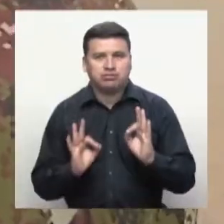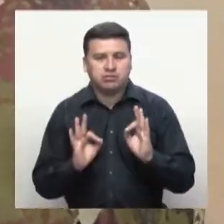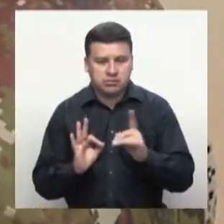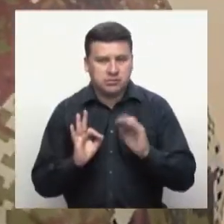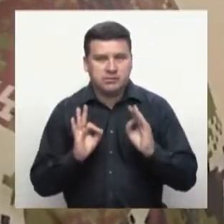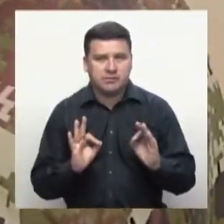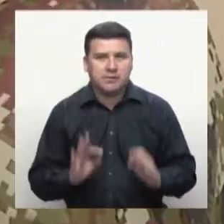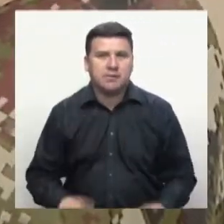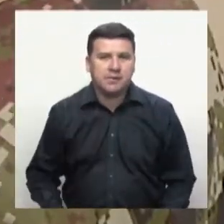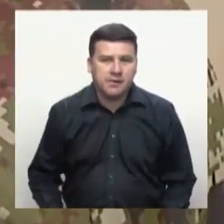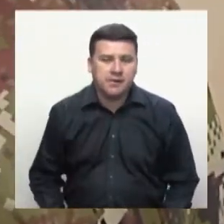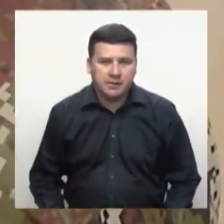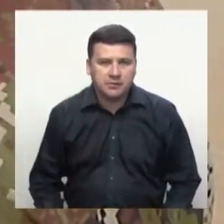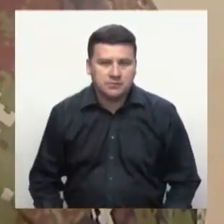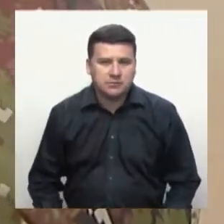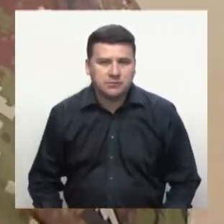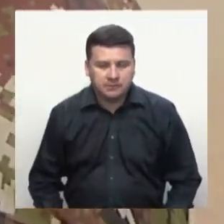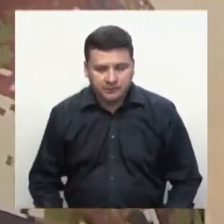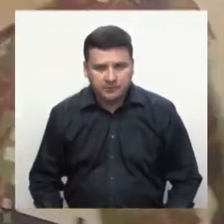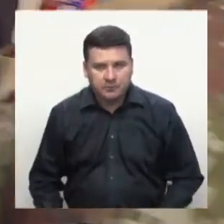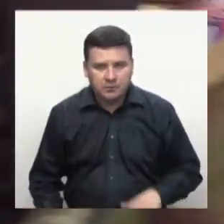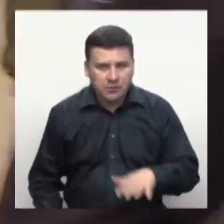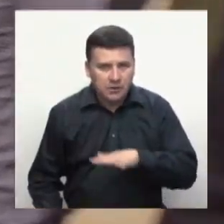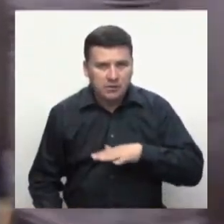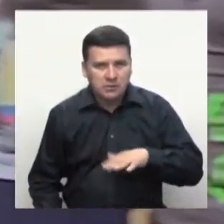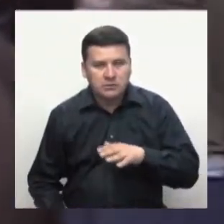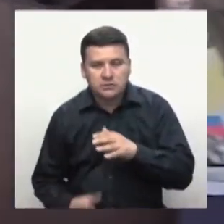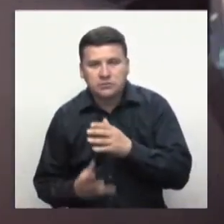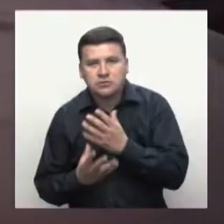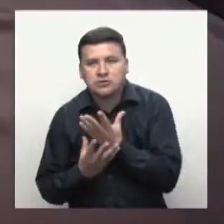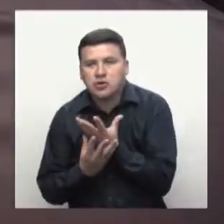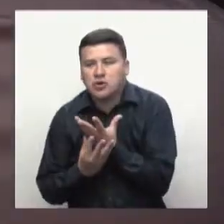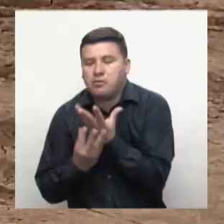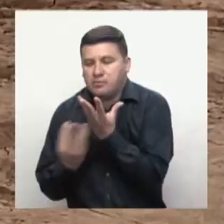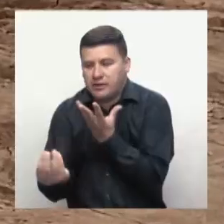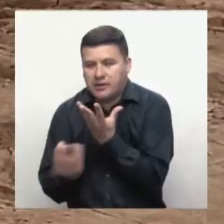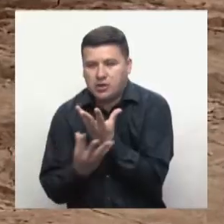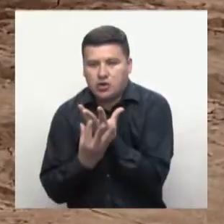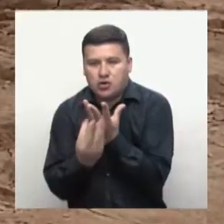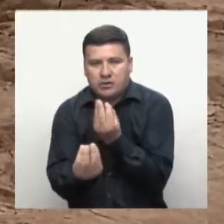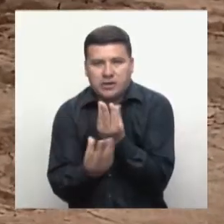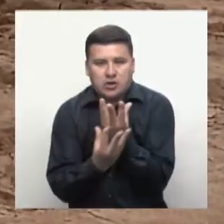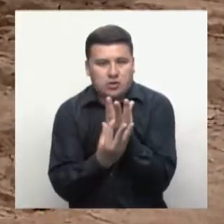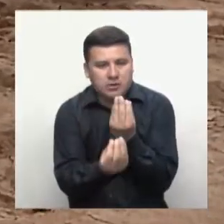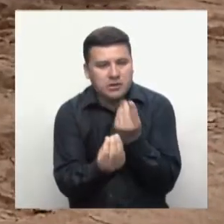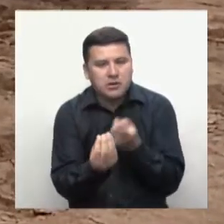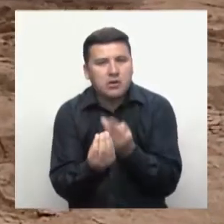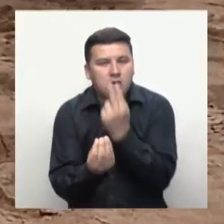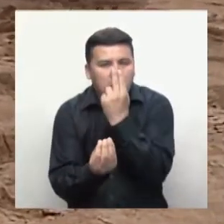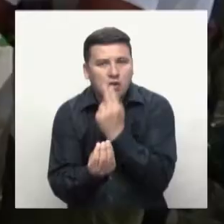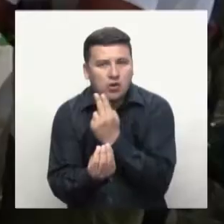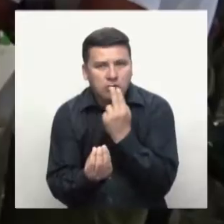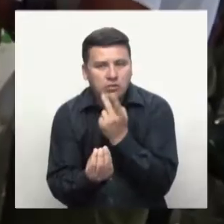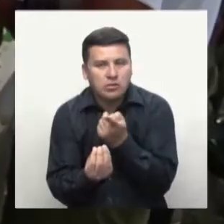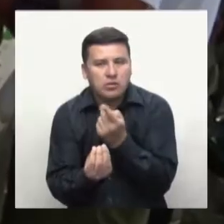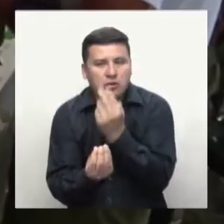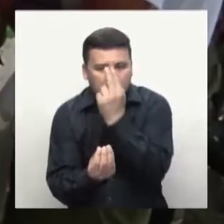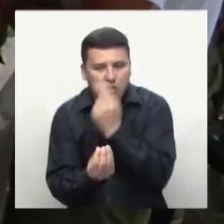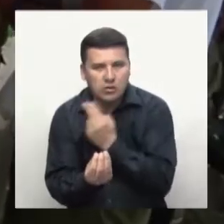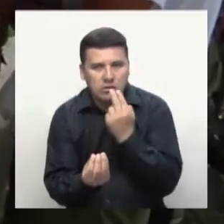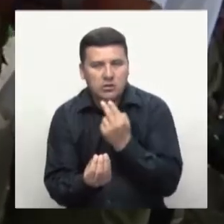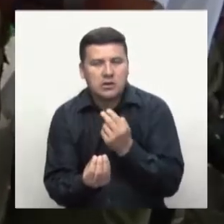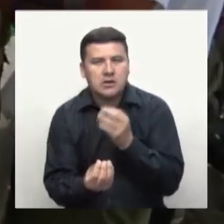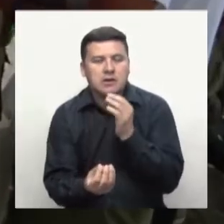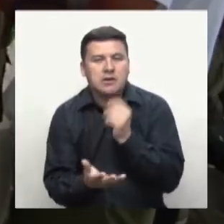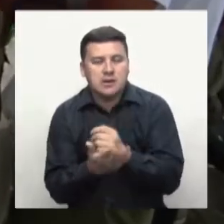convierta en un compromiso de carácter permanente. Cabe señalar que desde 2014, el SENA